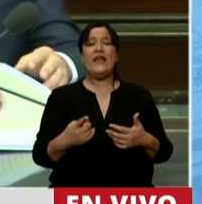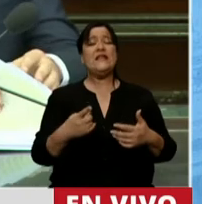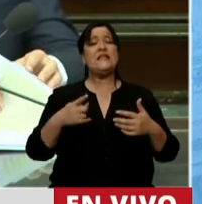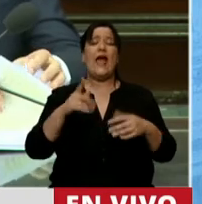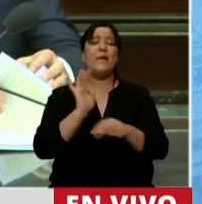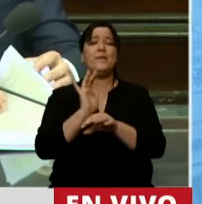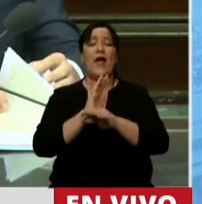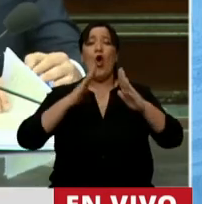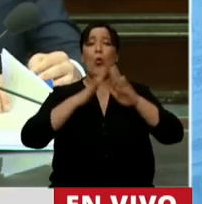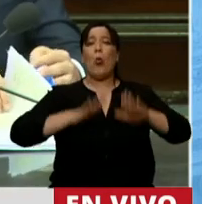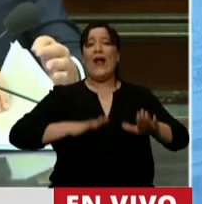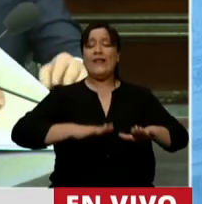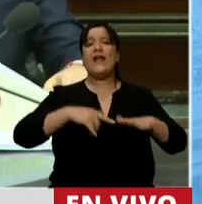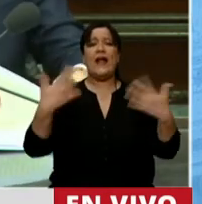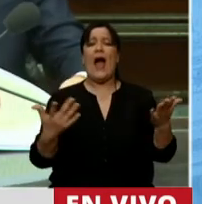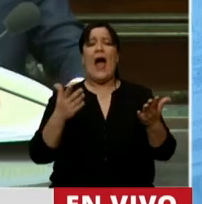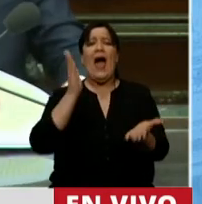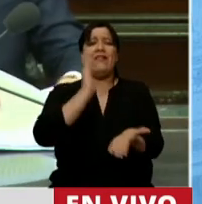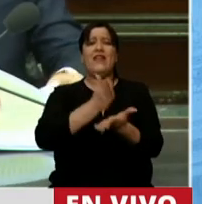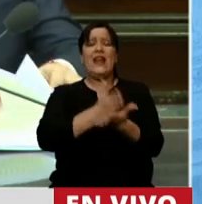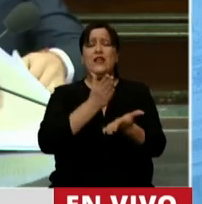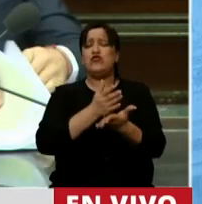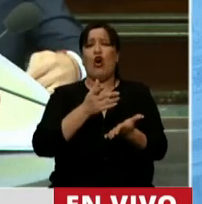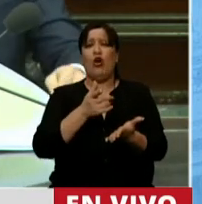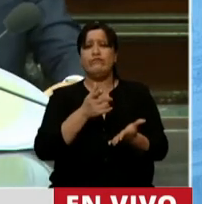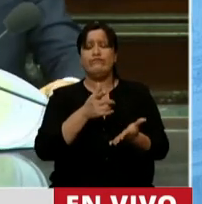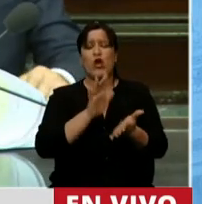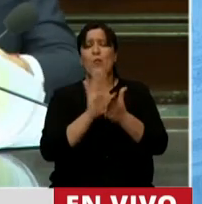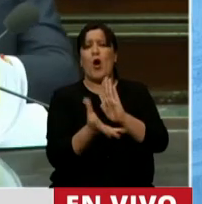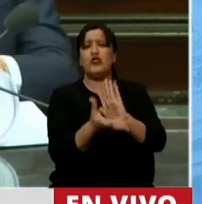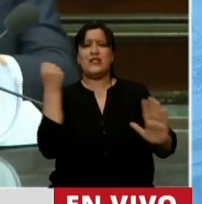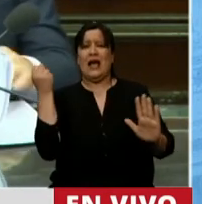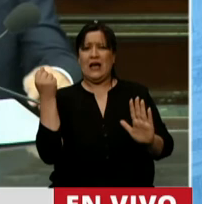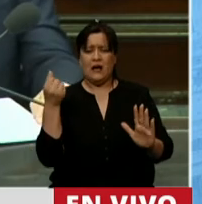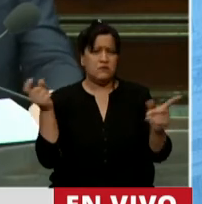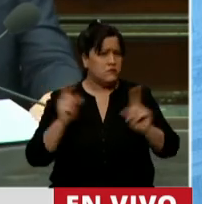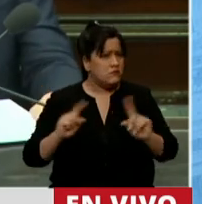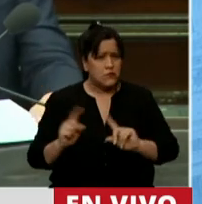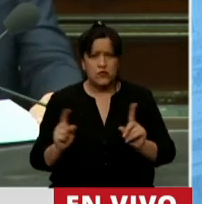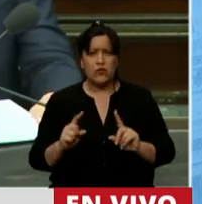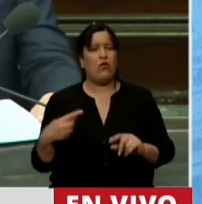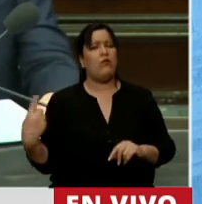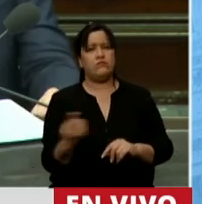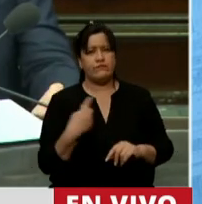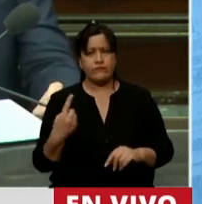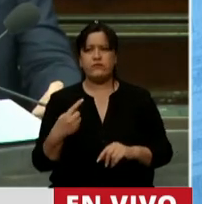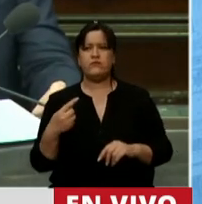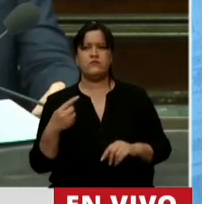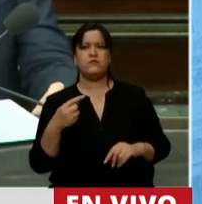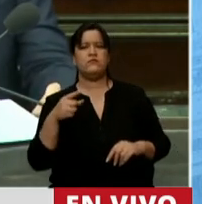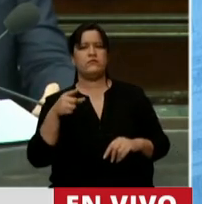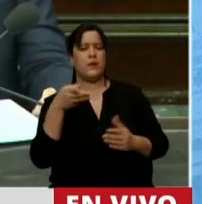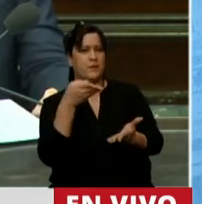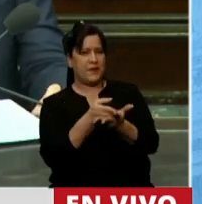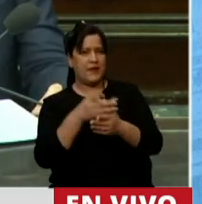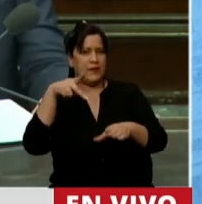hablan de la economía sin importarles la salud del pueblo. La realidad es que en los países que de esta idea gobiernan, no solo se